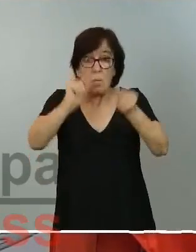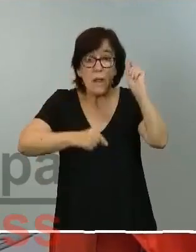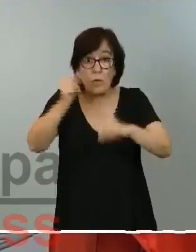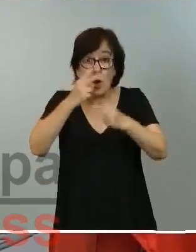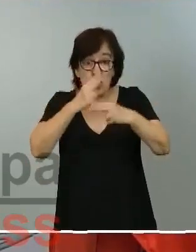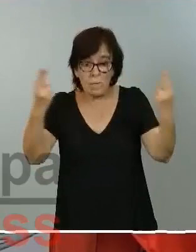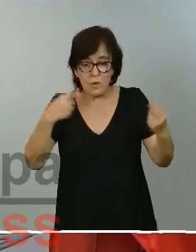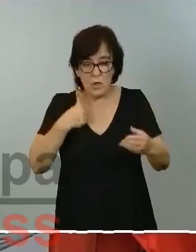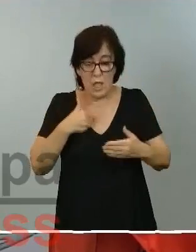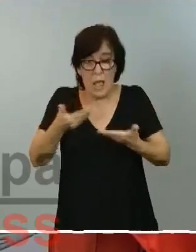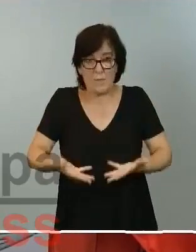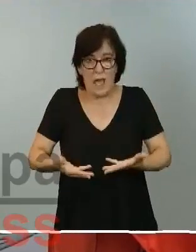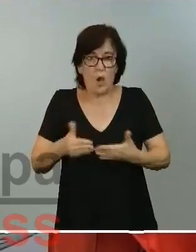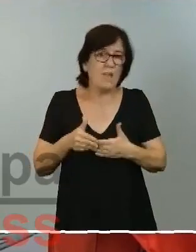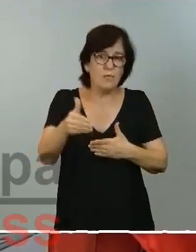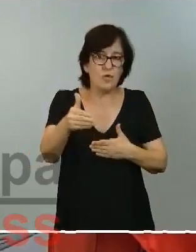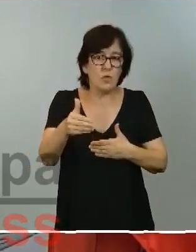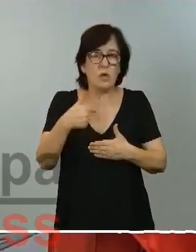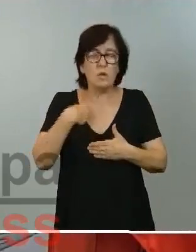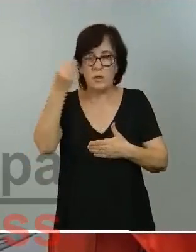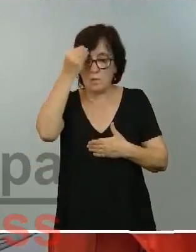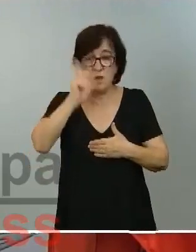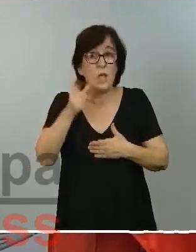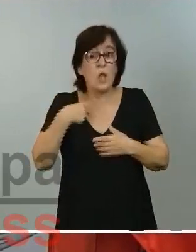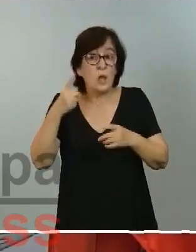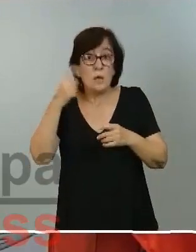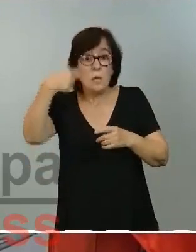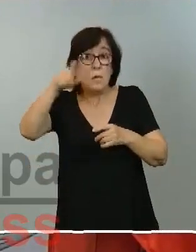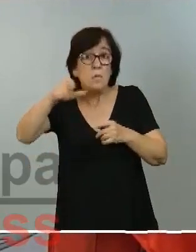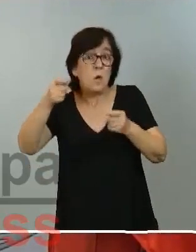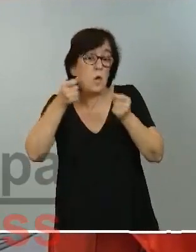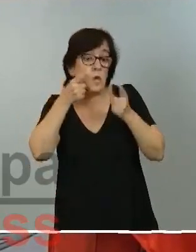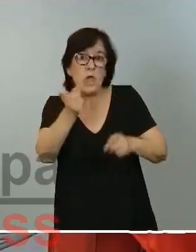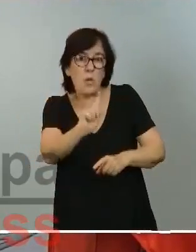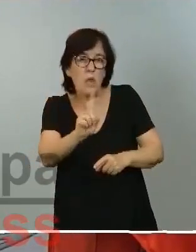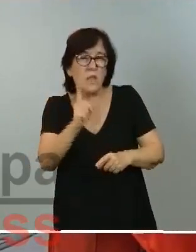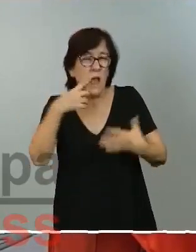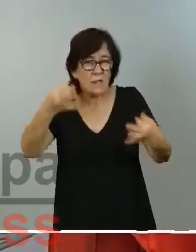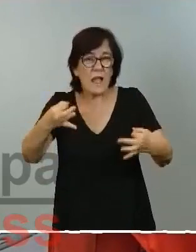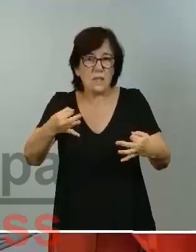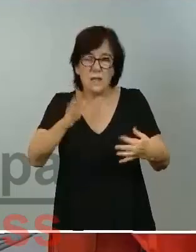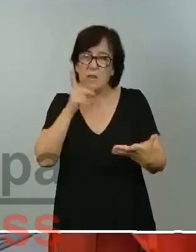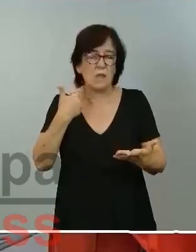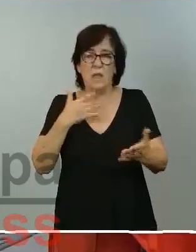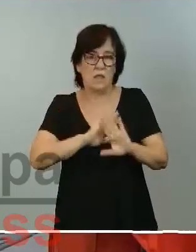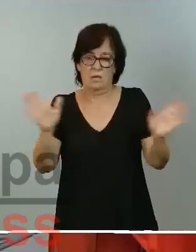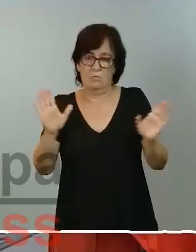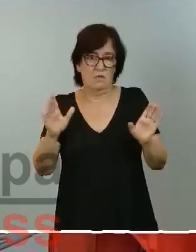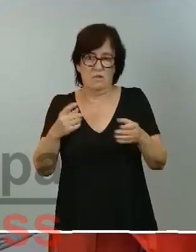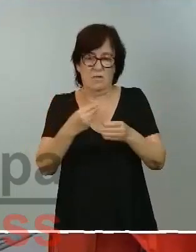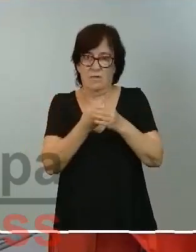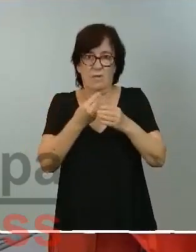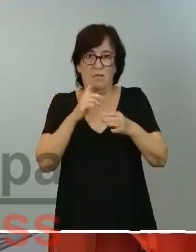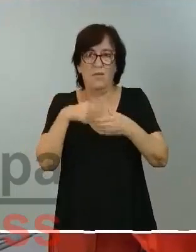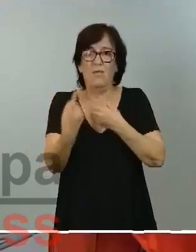y su futuro y yo diría que quien no se dé cuenta de esta realidad es que realmente está fuera del contexto económico y social